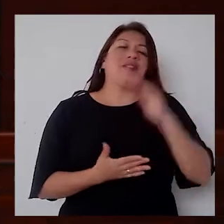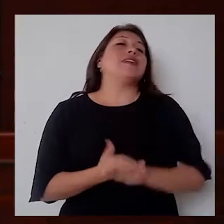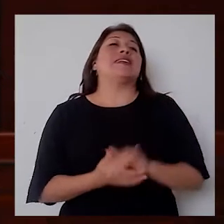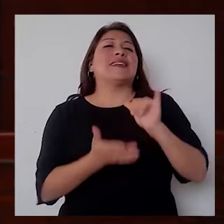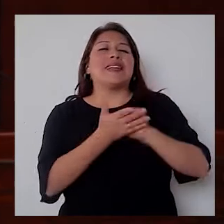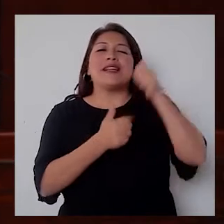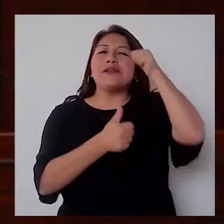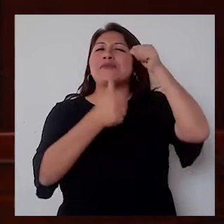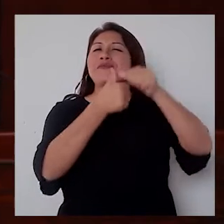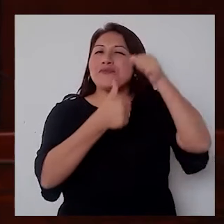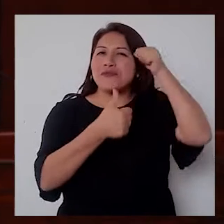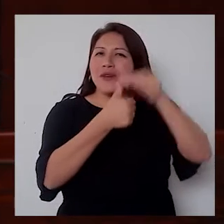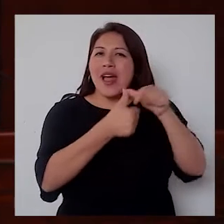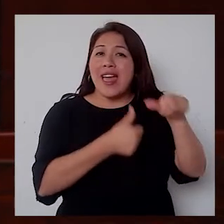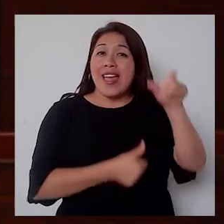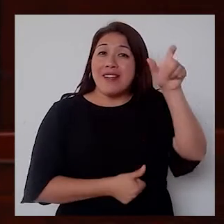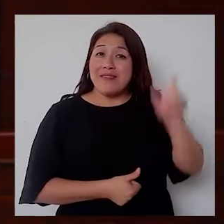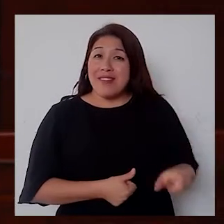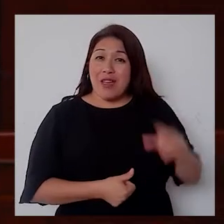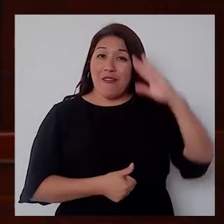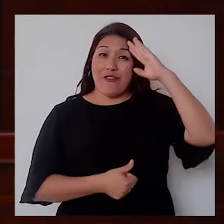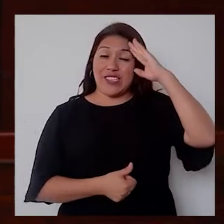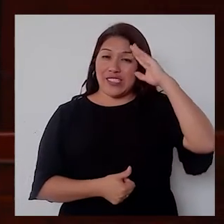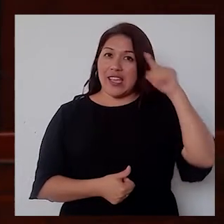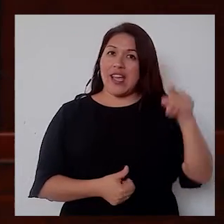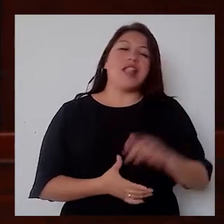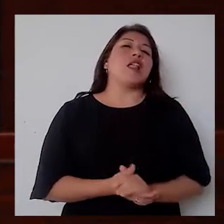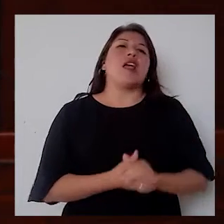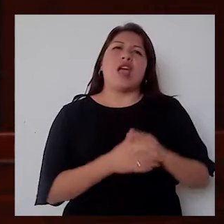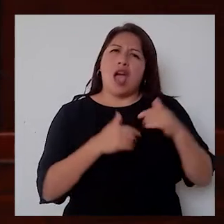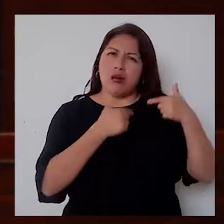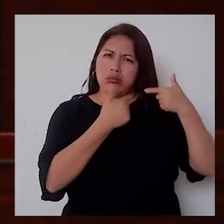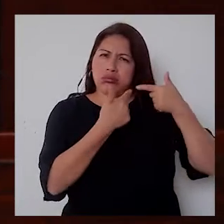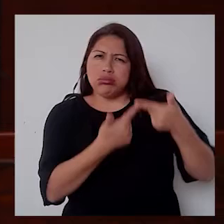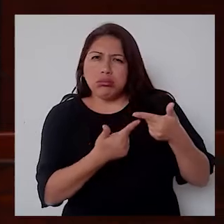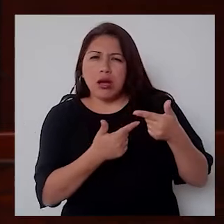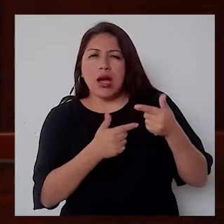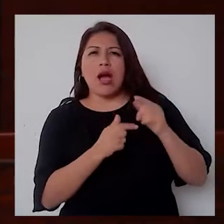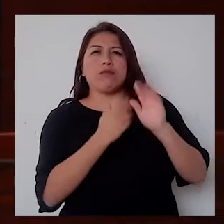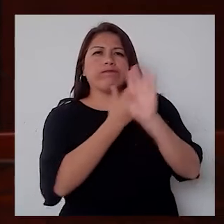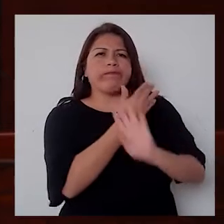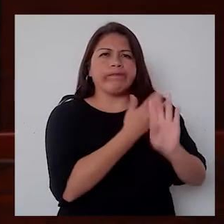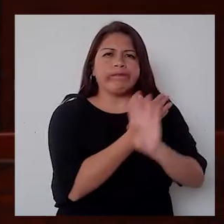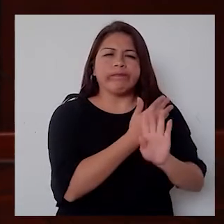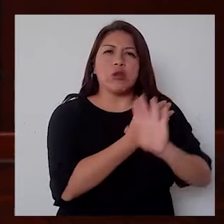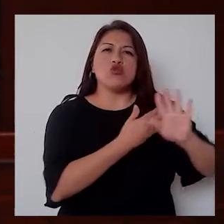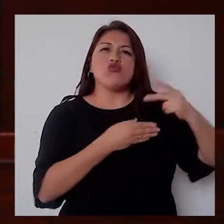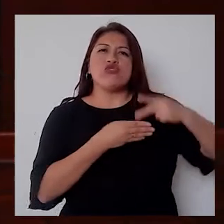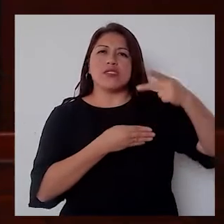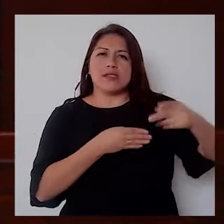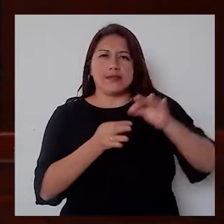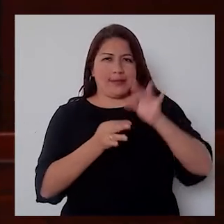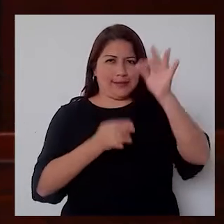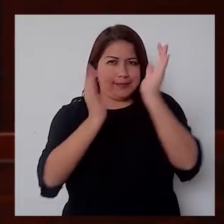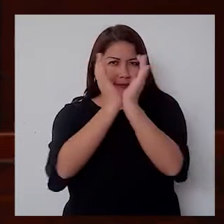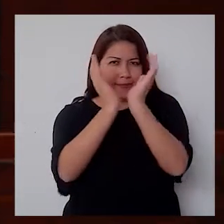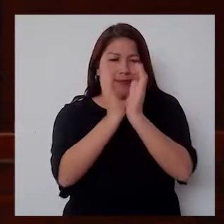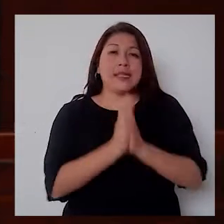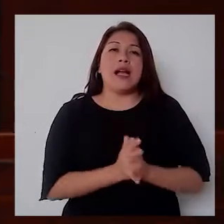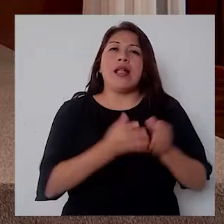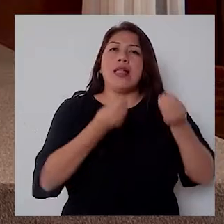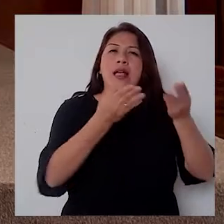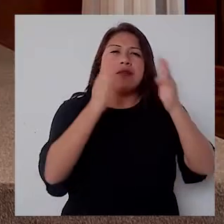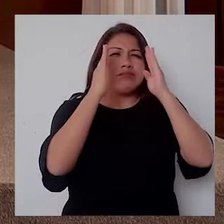ese mismo oficial de la Fuerza Aérea del Perú viene defendiendo los intereses de los vecinos de su distrito y brinda especial